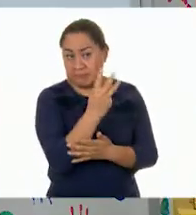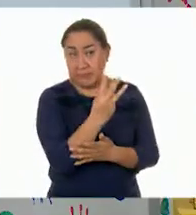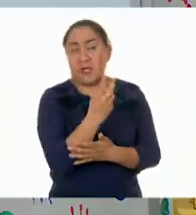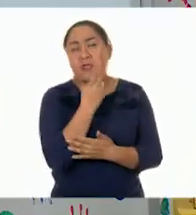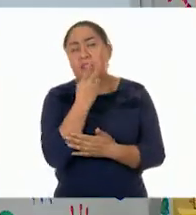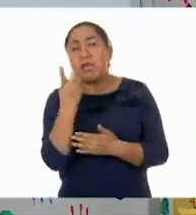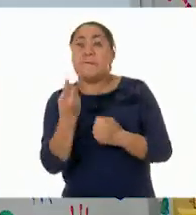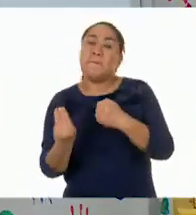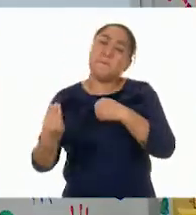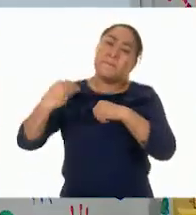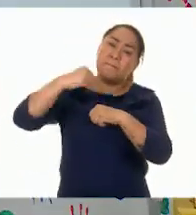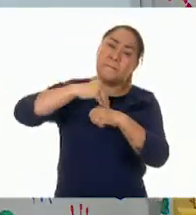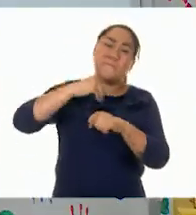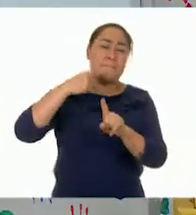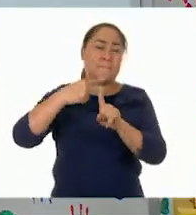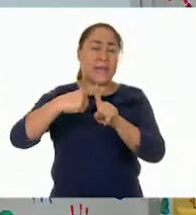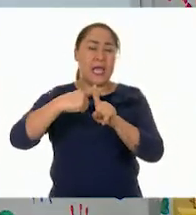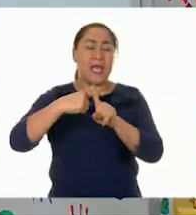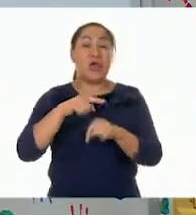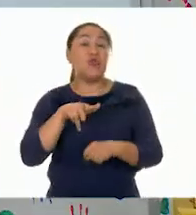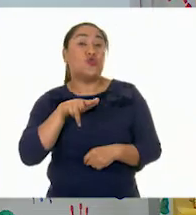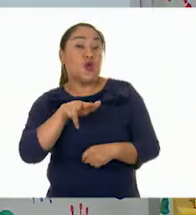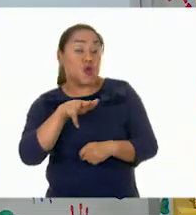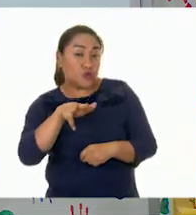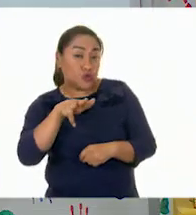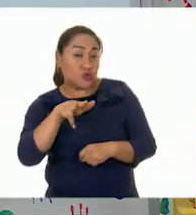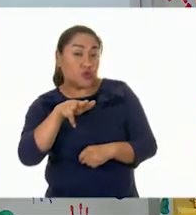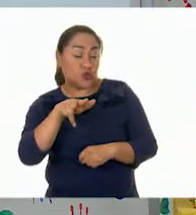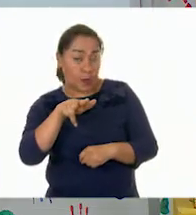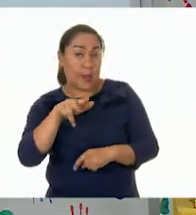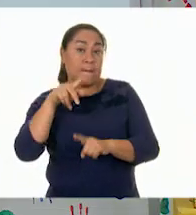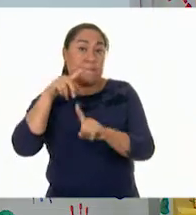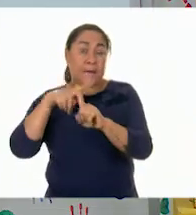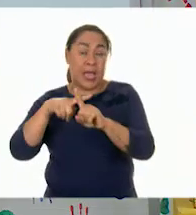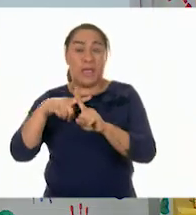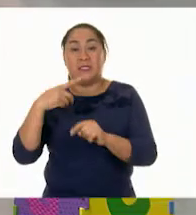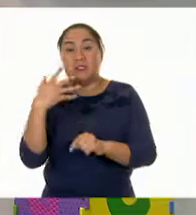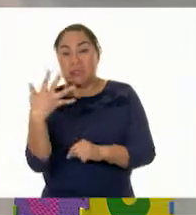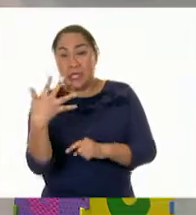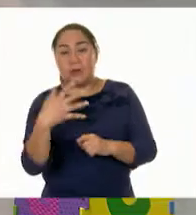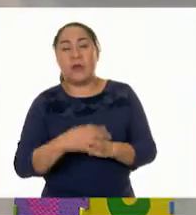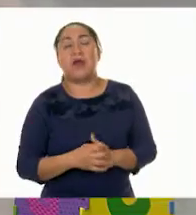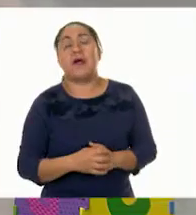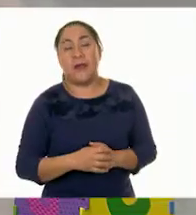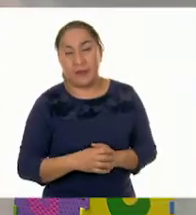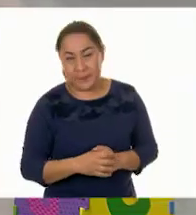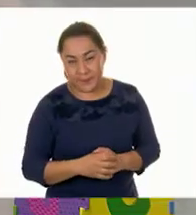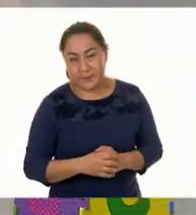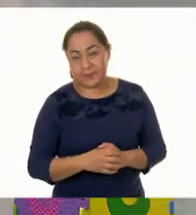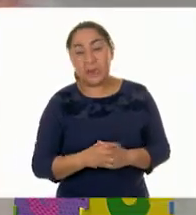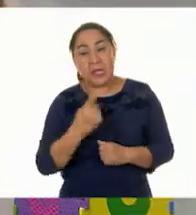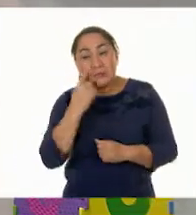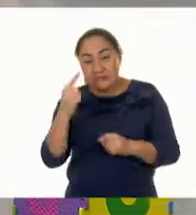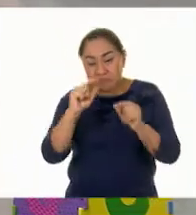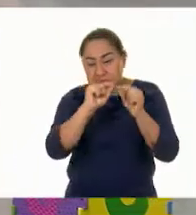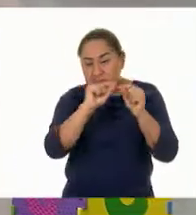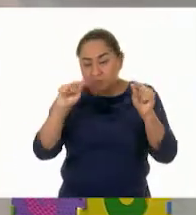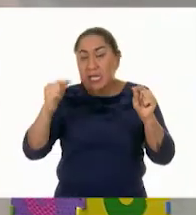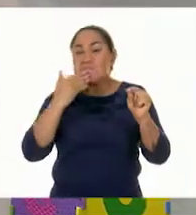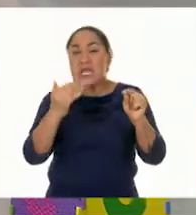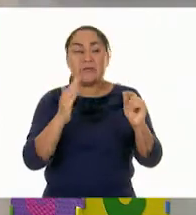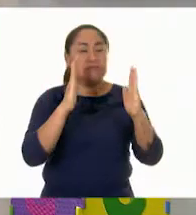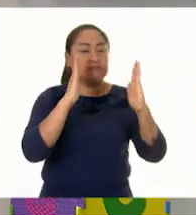dice que sumemos dieciocho más cinco. Ah, en esta recta sí tienes divididas las decenas.